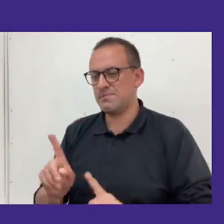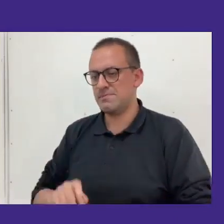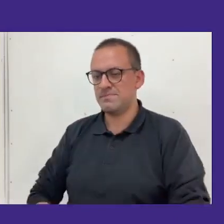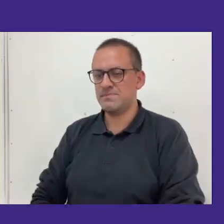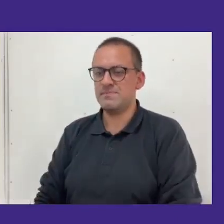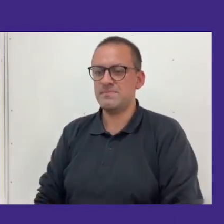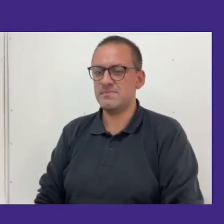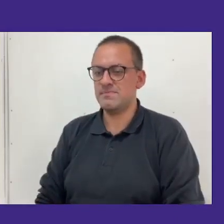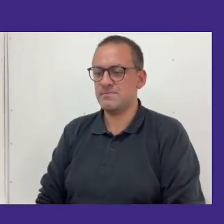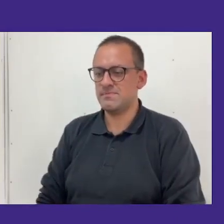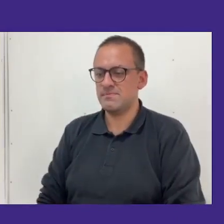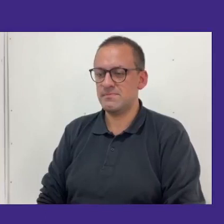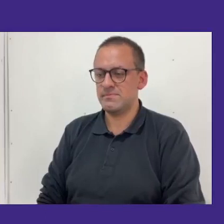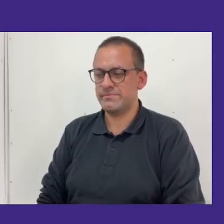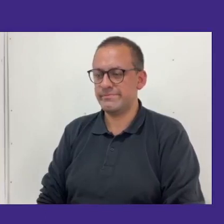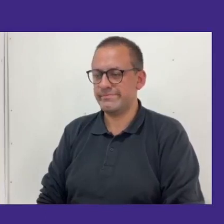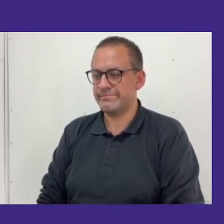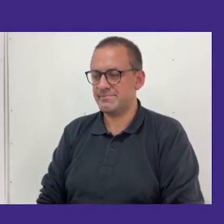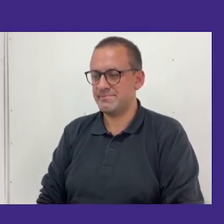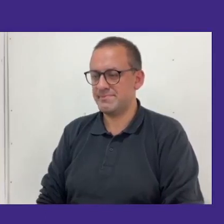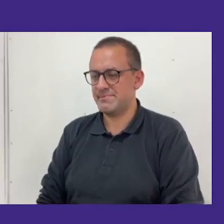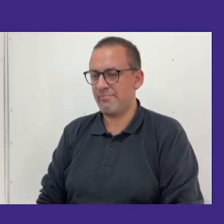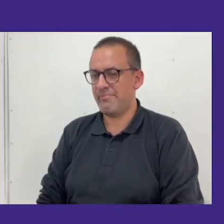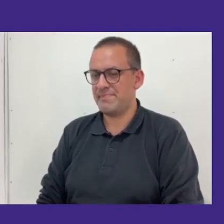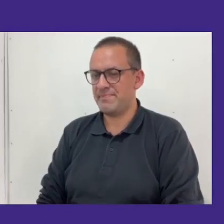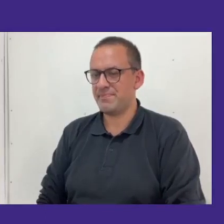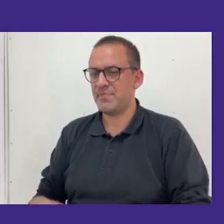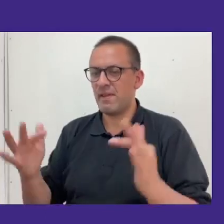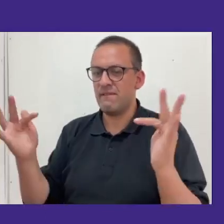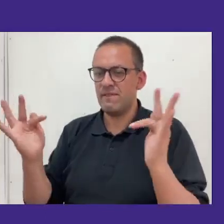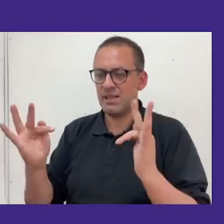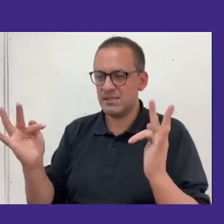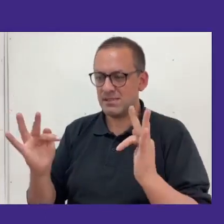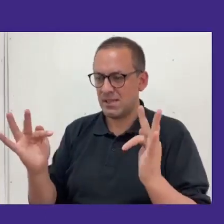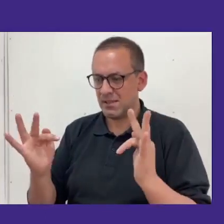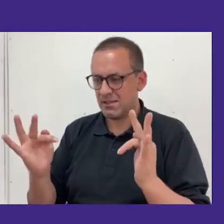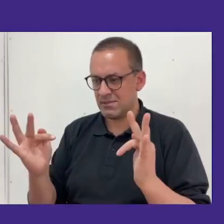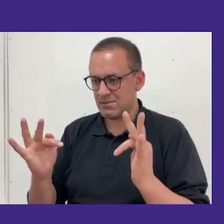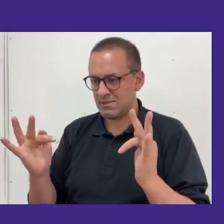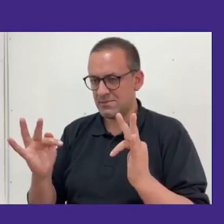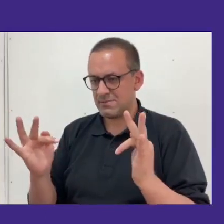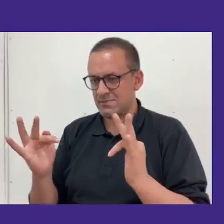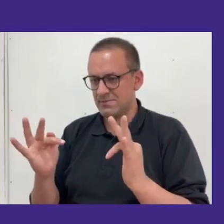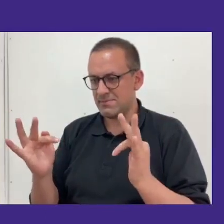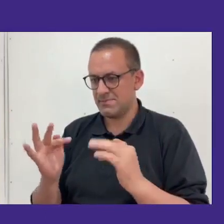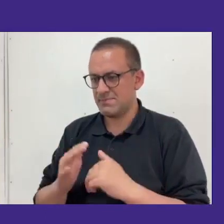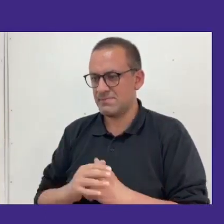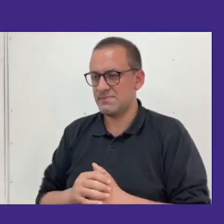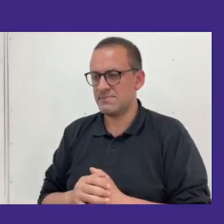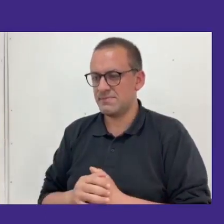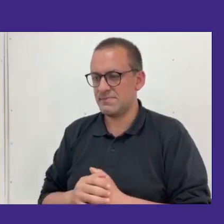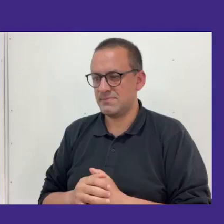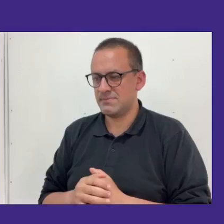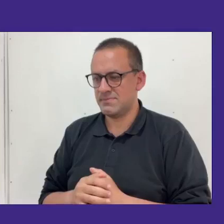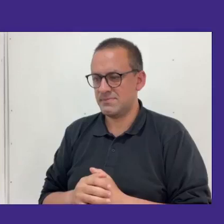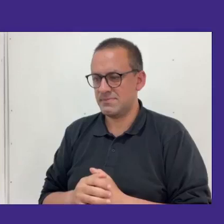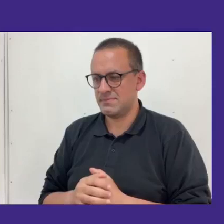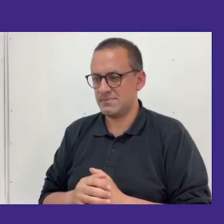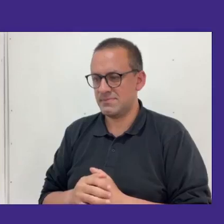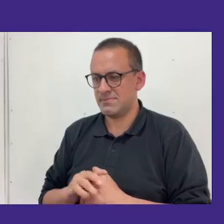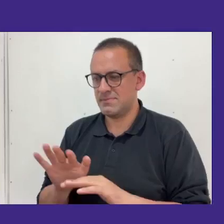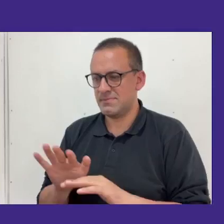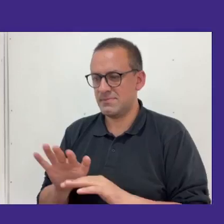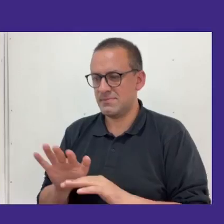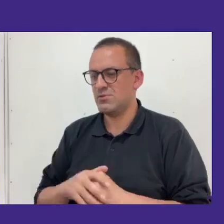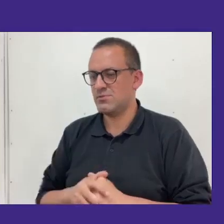alguien yo se le hice muchas gracias felicitades también para acá no sé si hay alguna